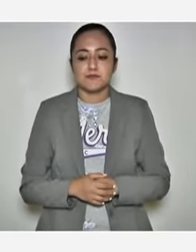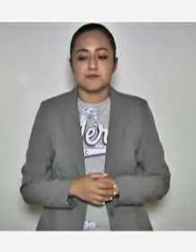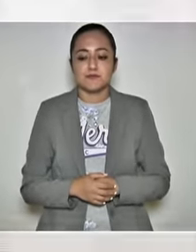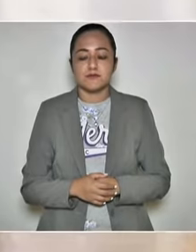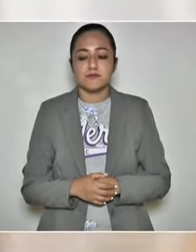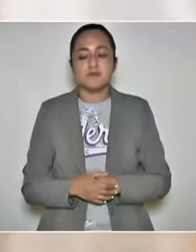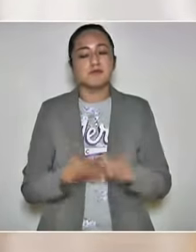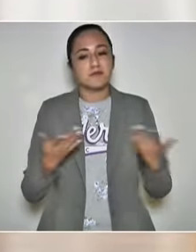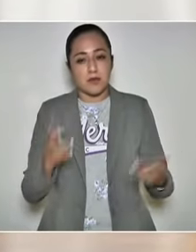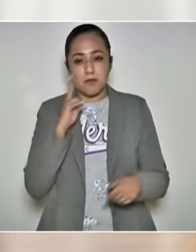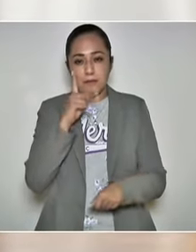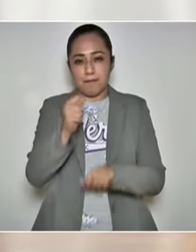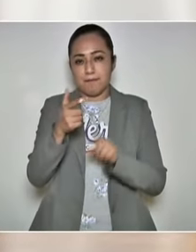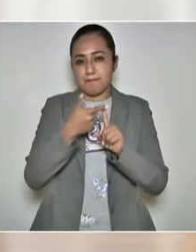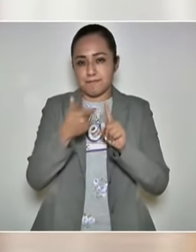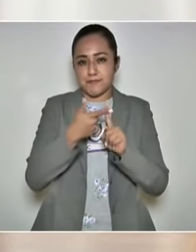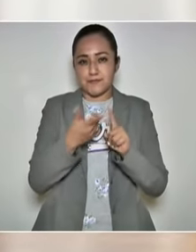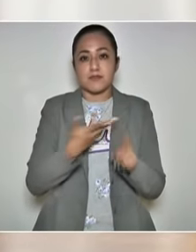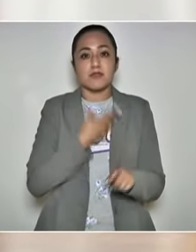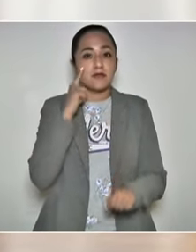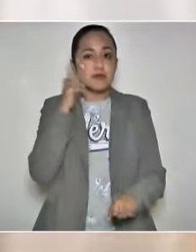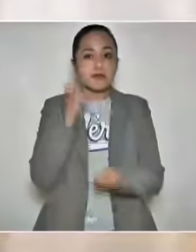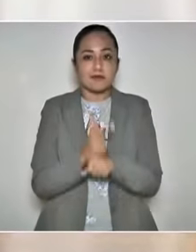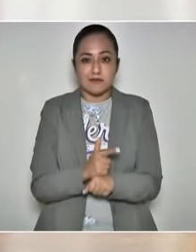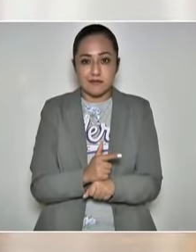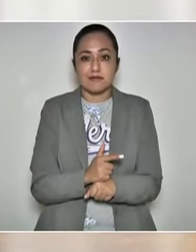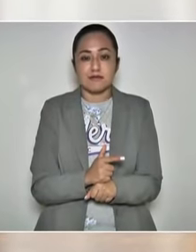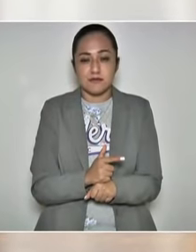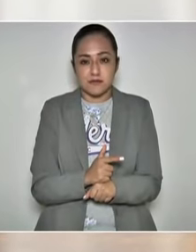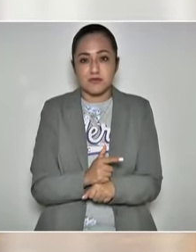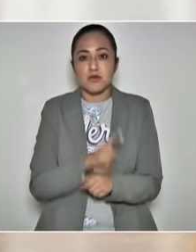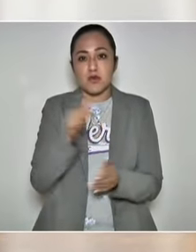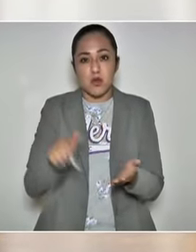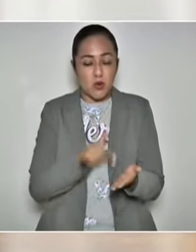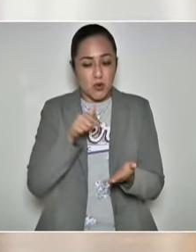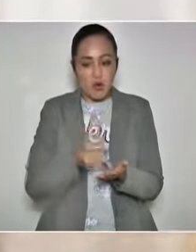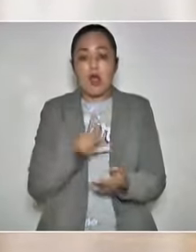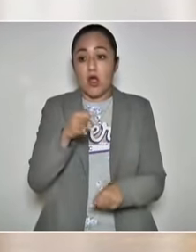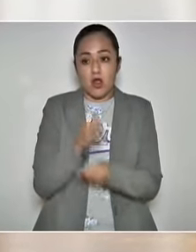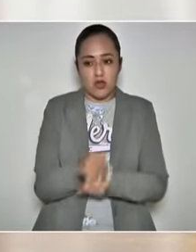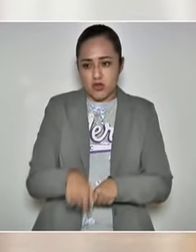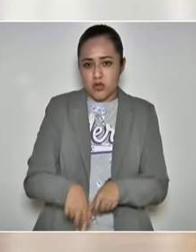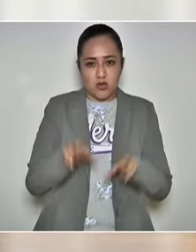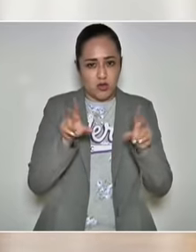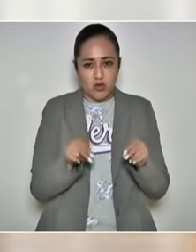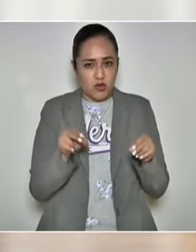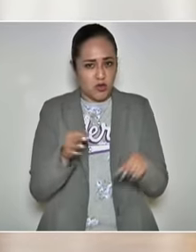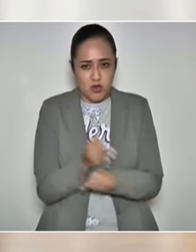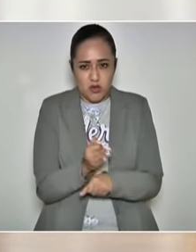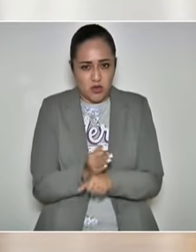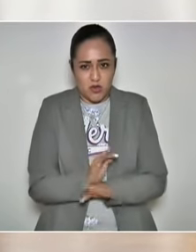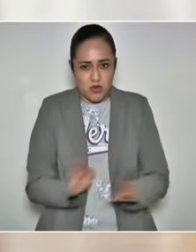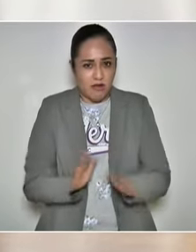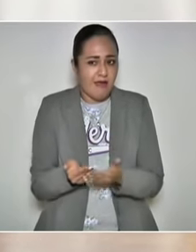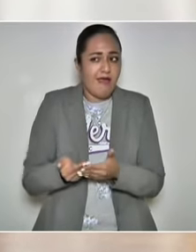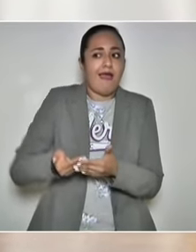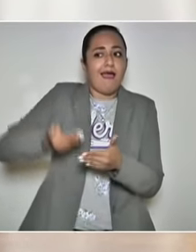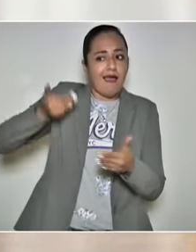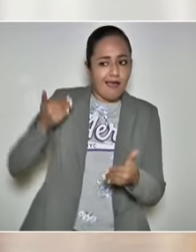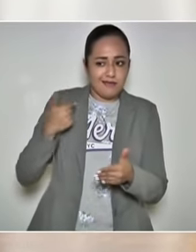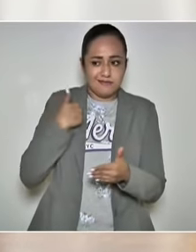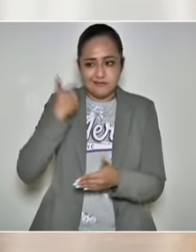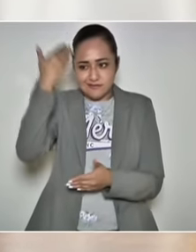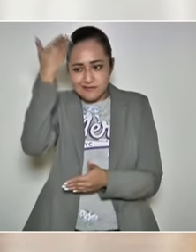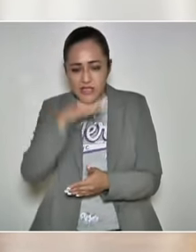Mira, primero sí tenemos identificadas zonas, y no ahorita, de tiempo atrás,